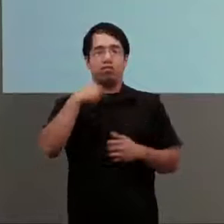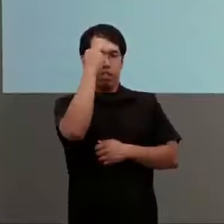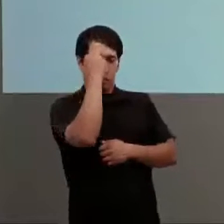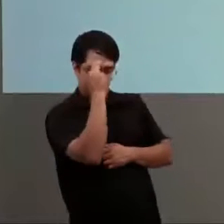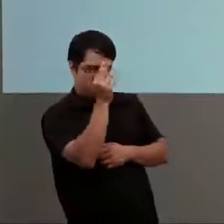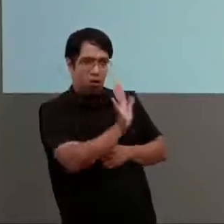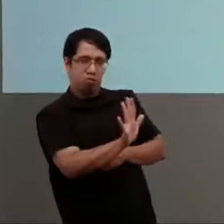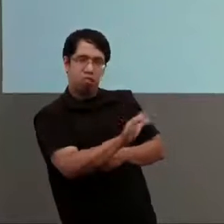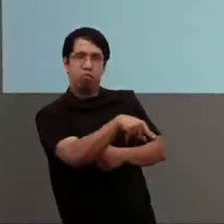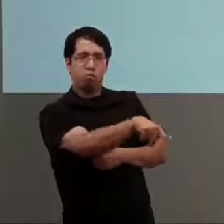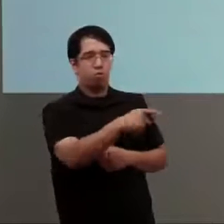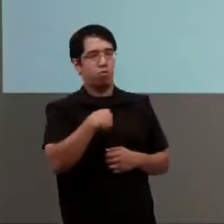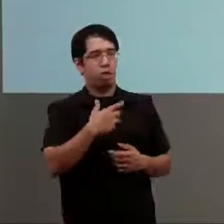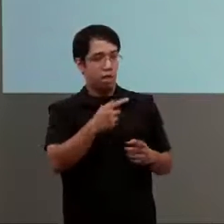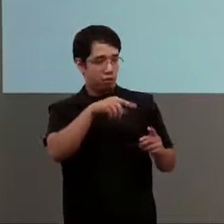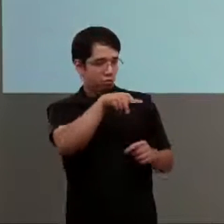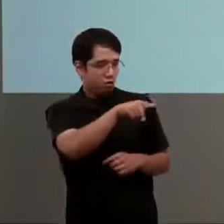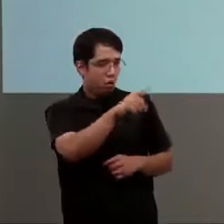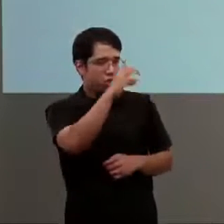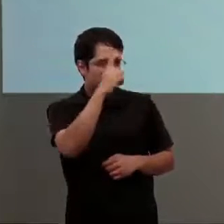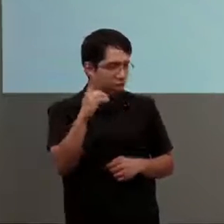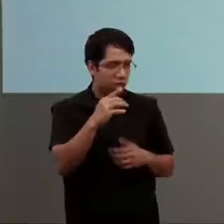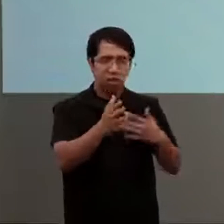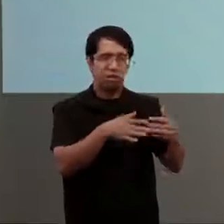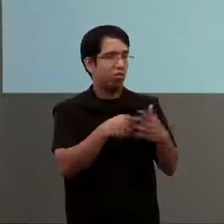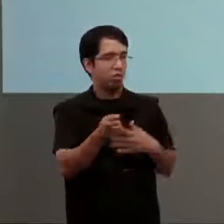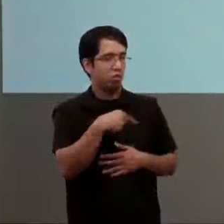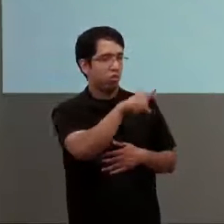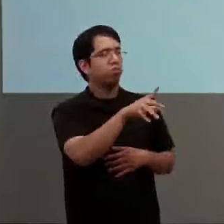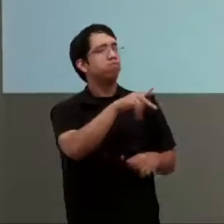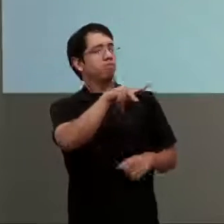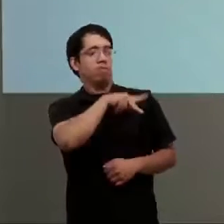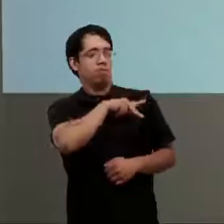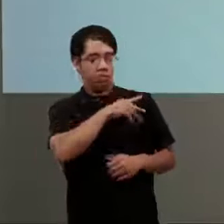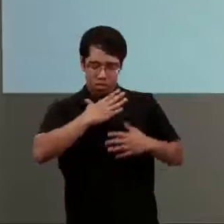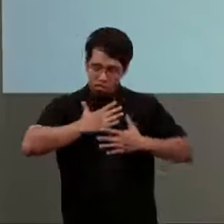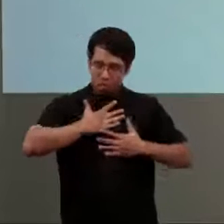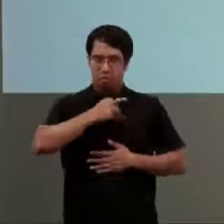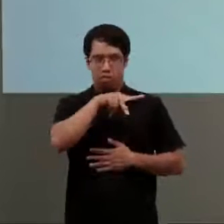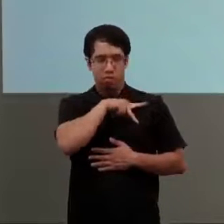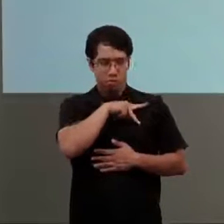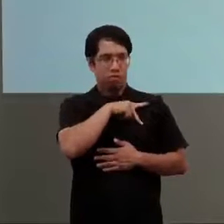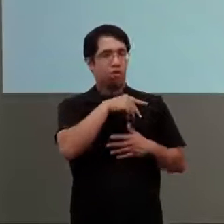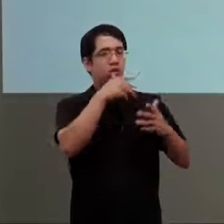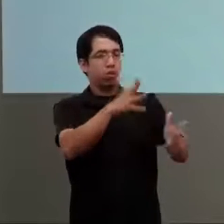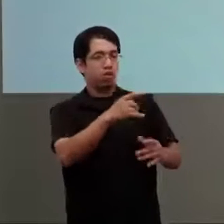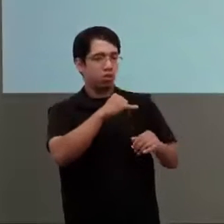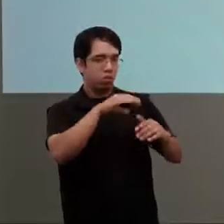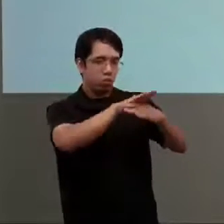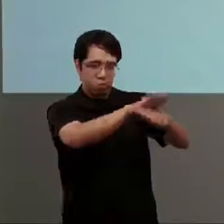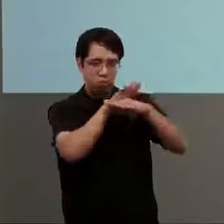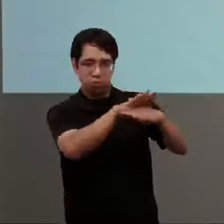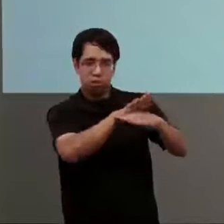a la persona por ser persona y después está la condición que es una característica más de la persona